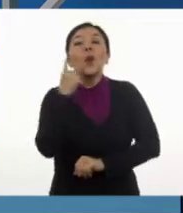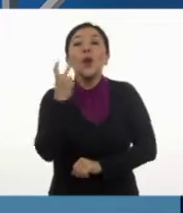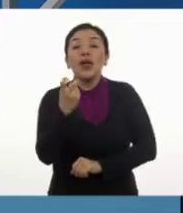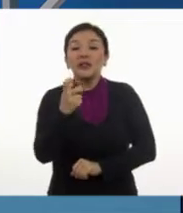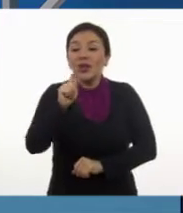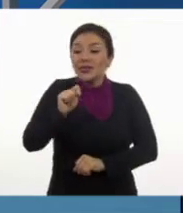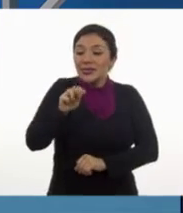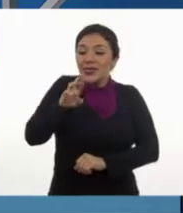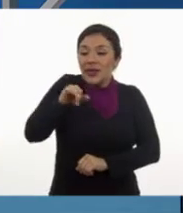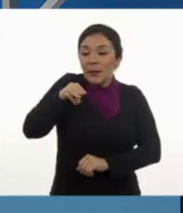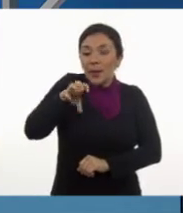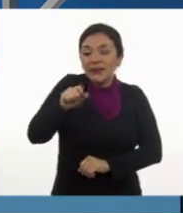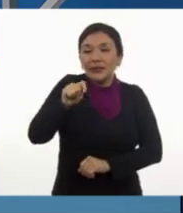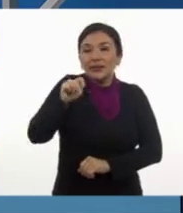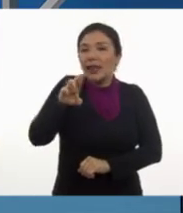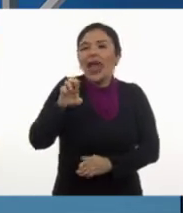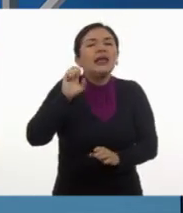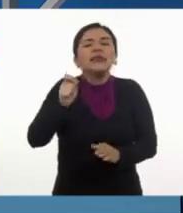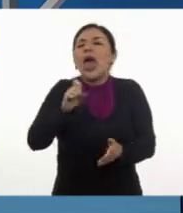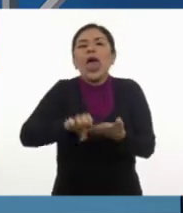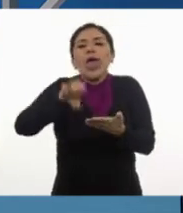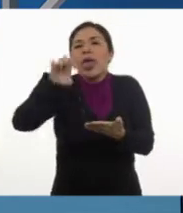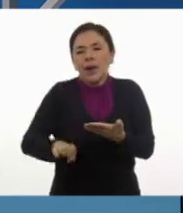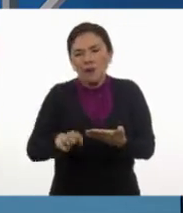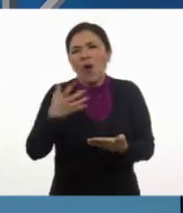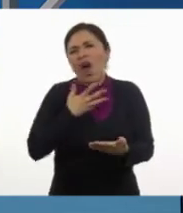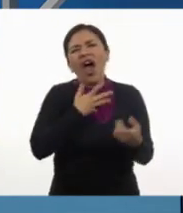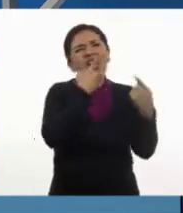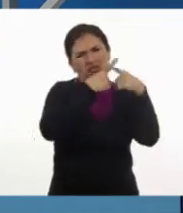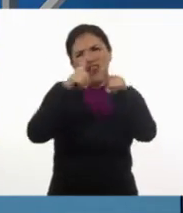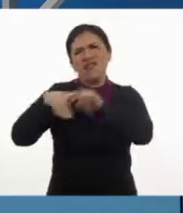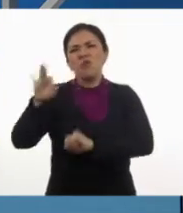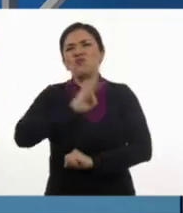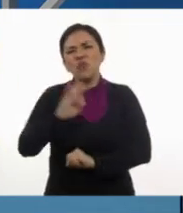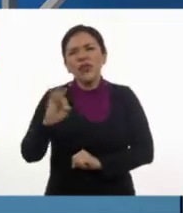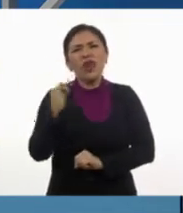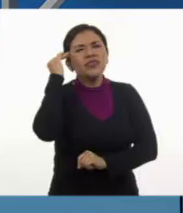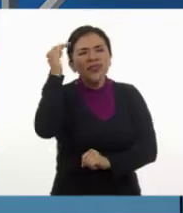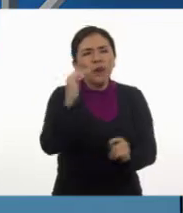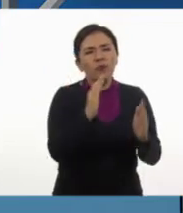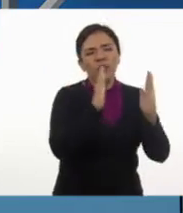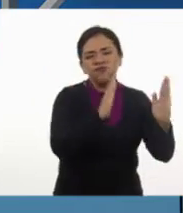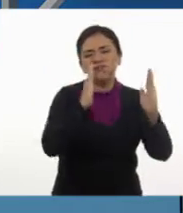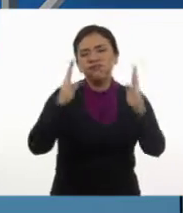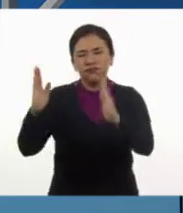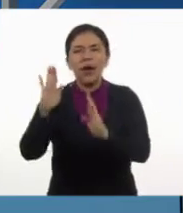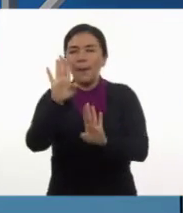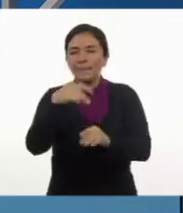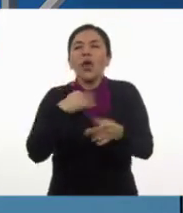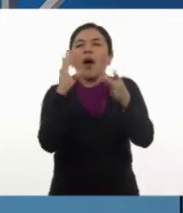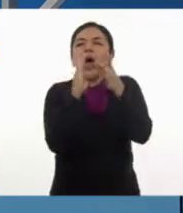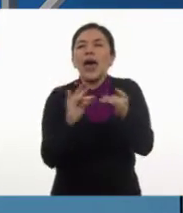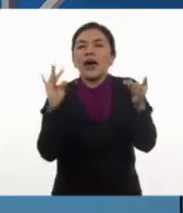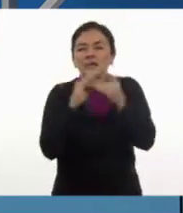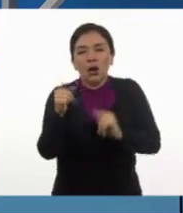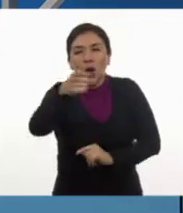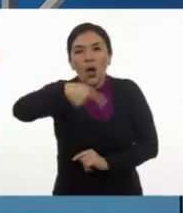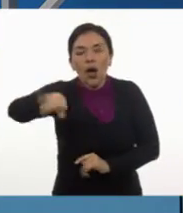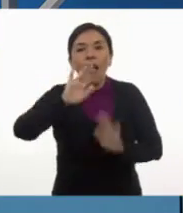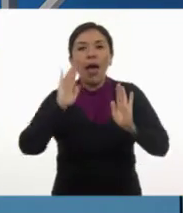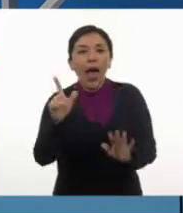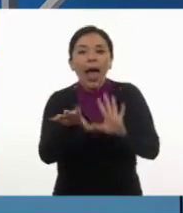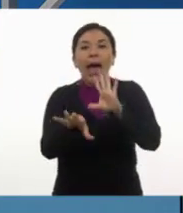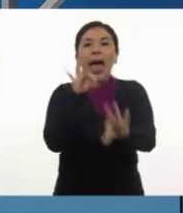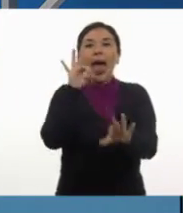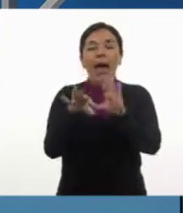el trimestre es solo un ejemplo. Hay diversas maneras de medir el tiempo. Déjenme explicarlo para que todos